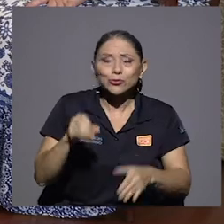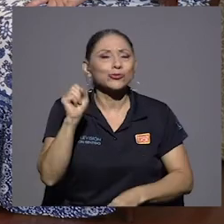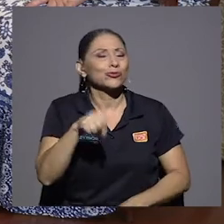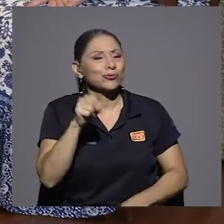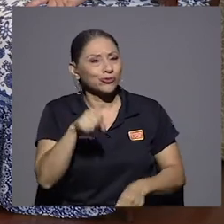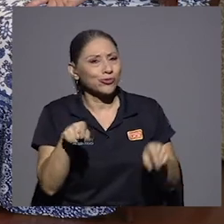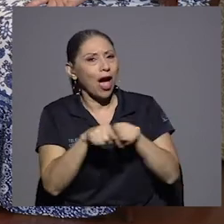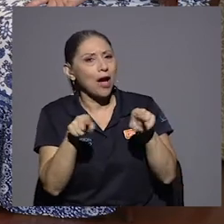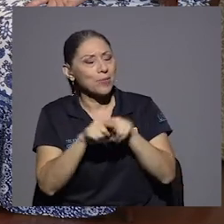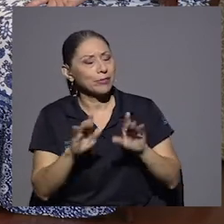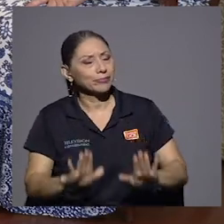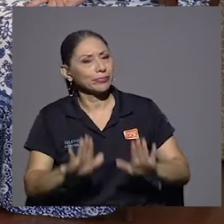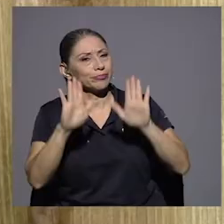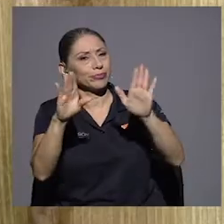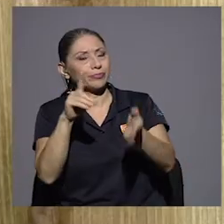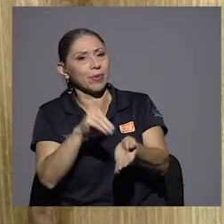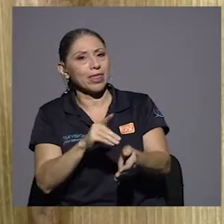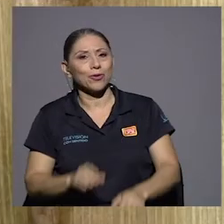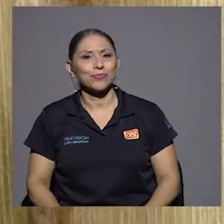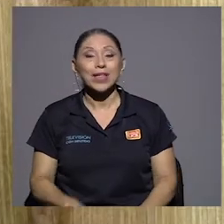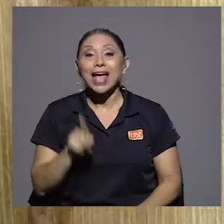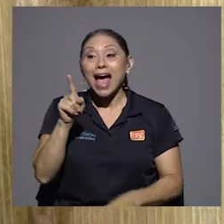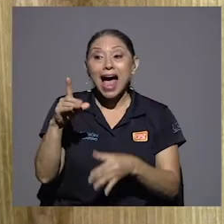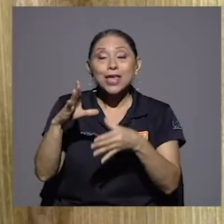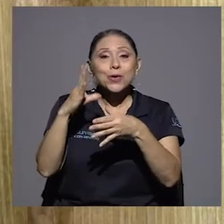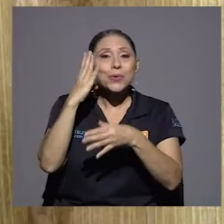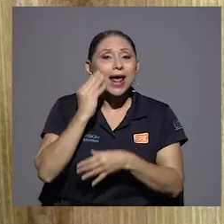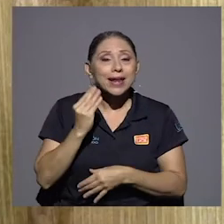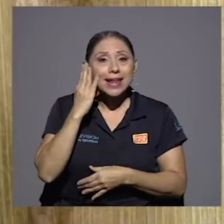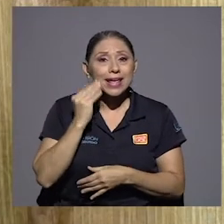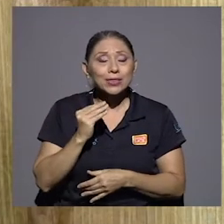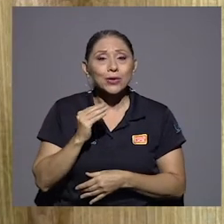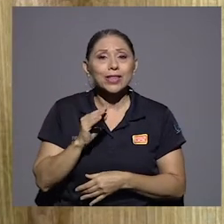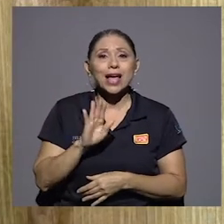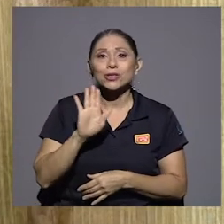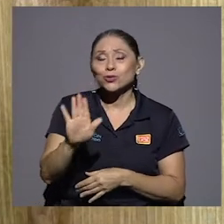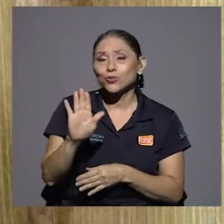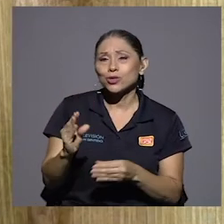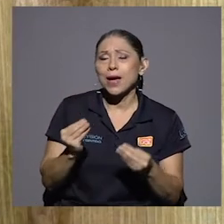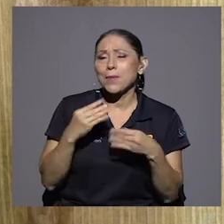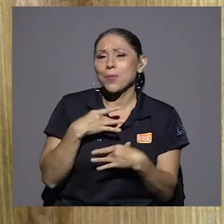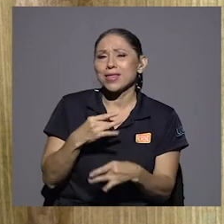Hay una anécdota suya muy interesante con el Torfan H.